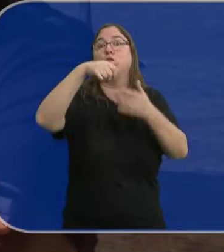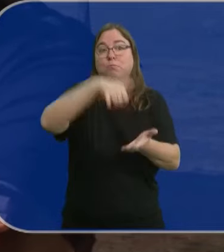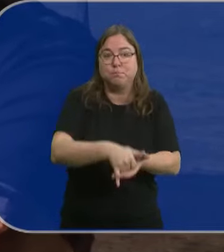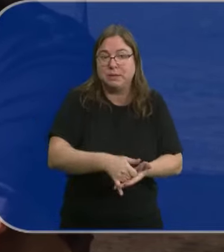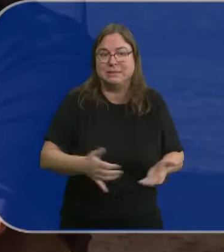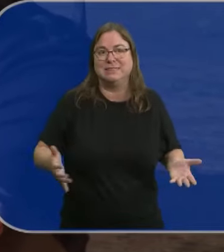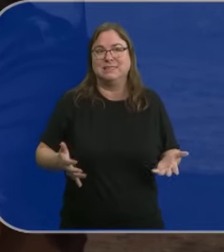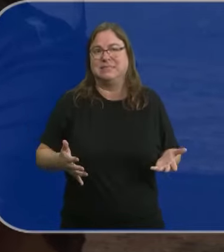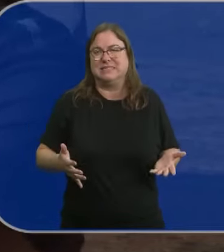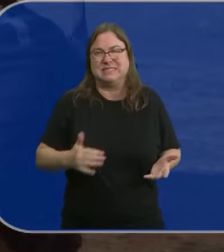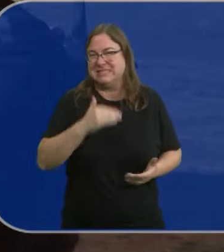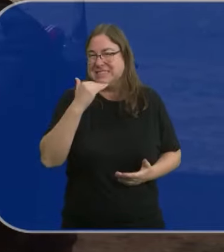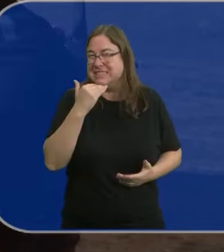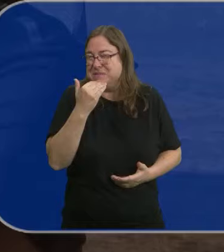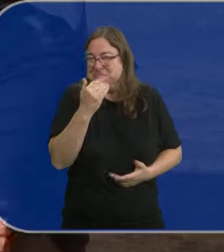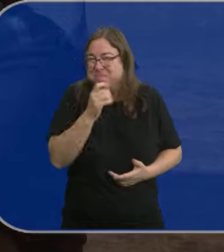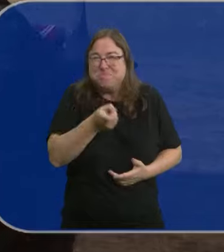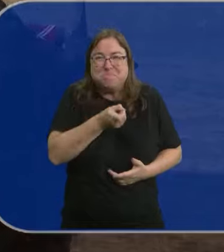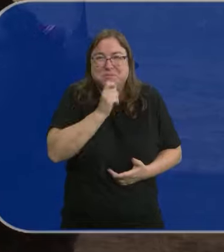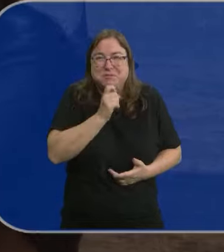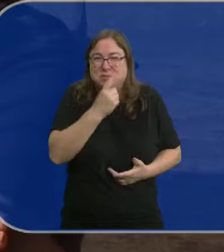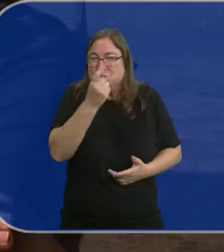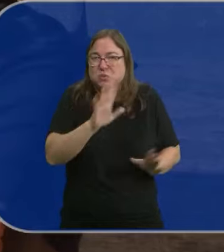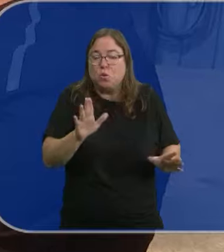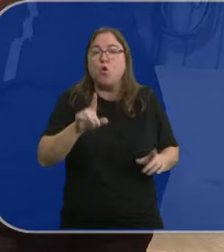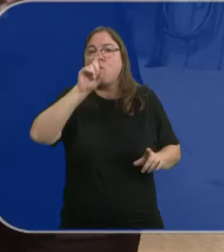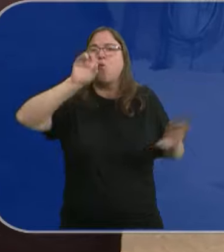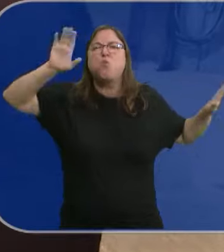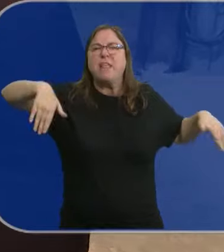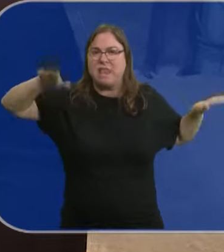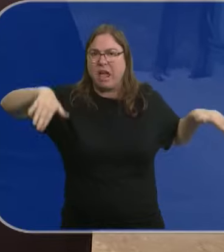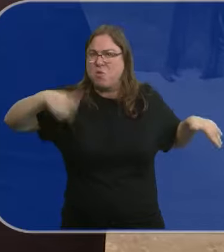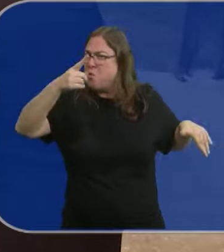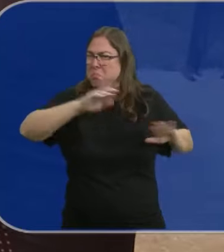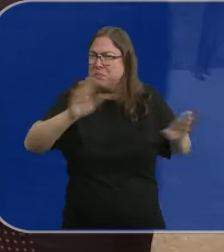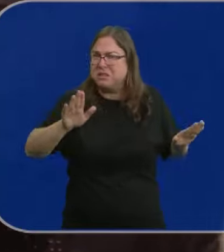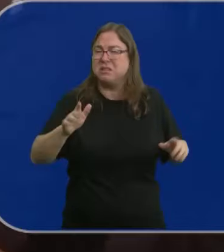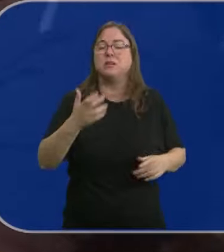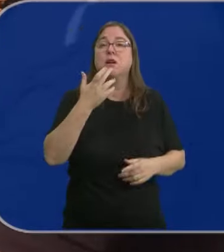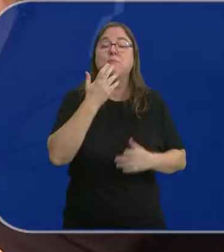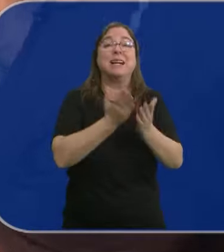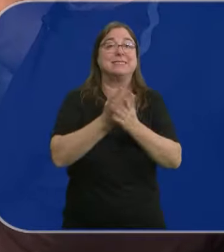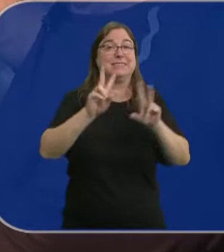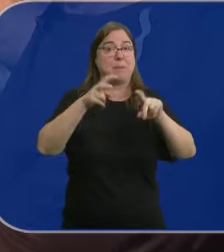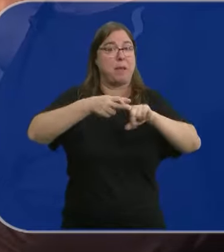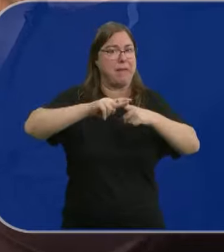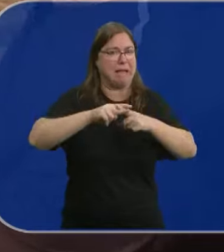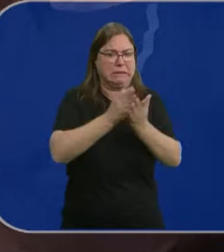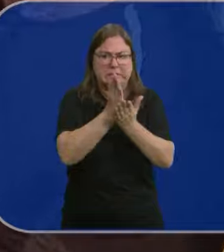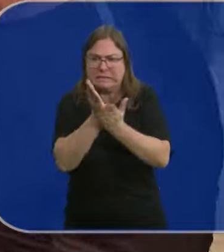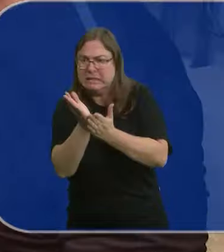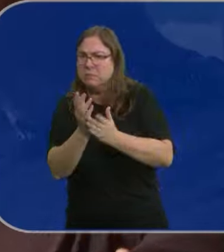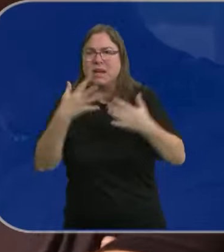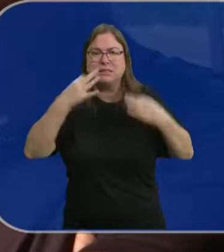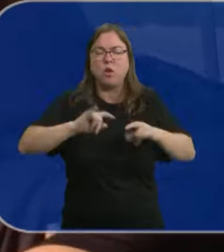abajo. Es prácticamente la única cosa que te puede tirar abajo un buitre. Además tienen alternativas en la parte mecánica que garantizan su